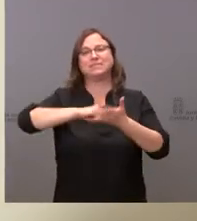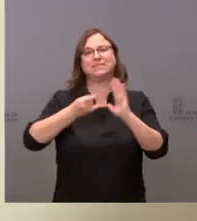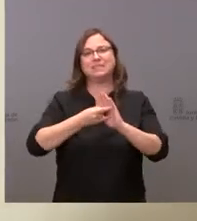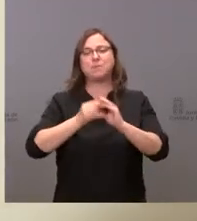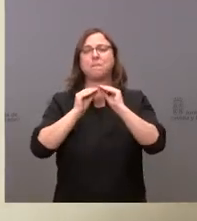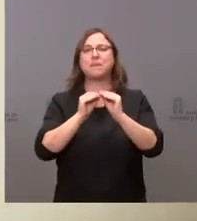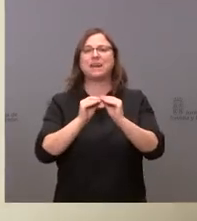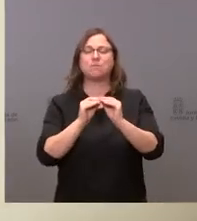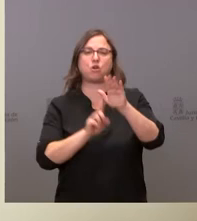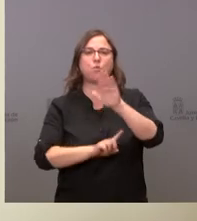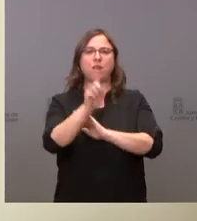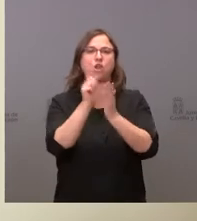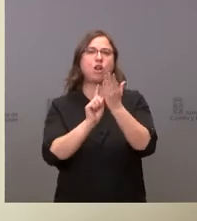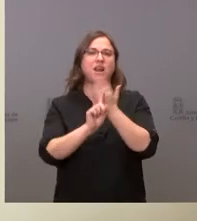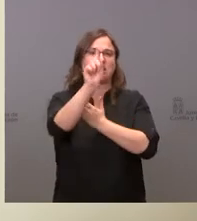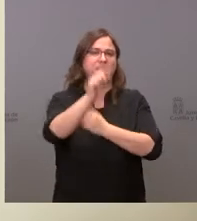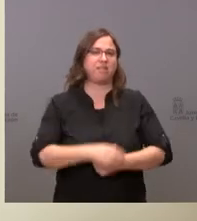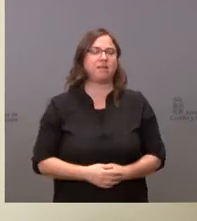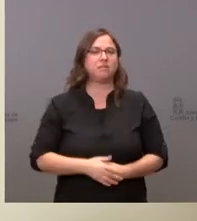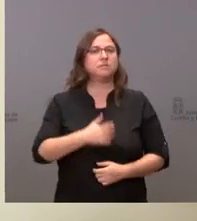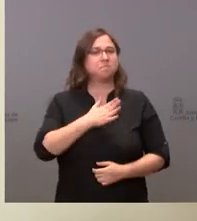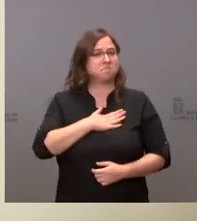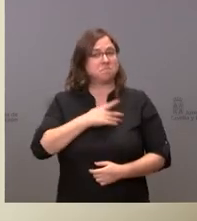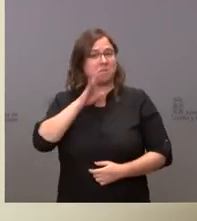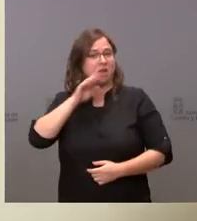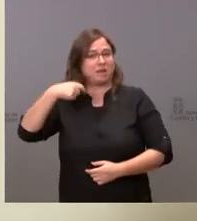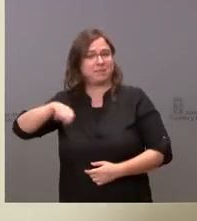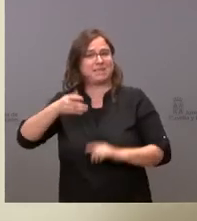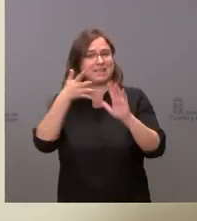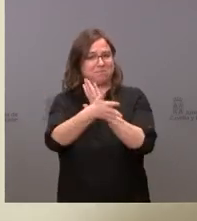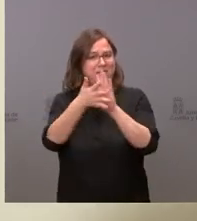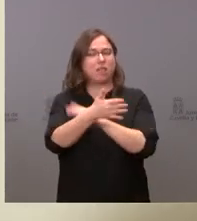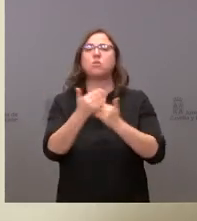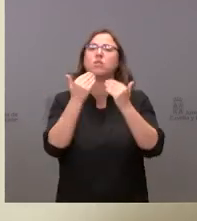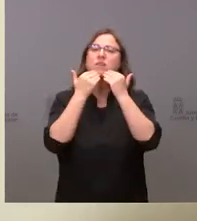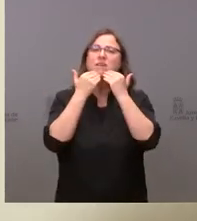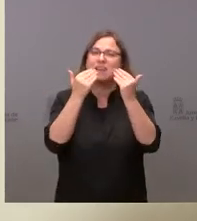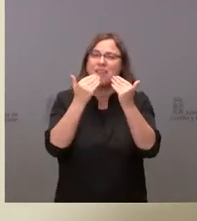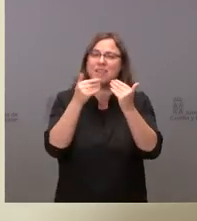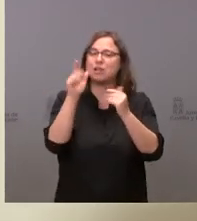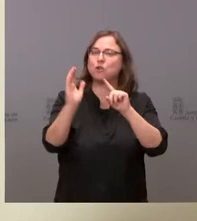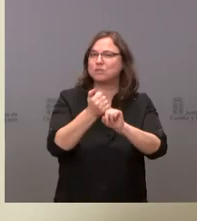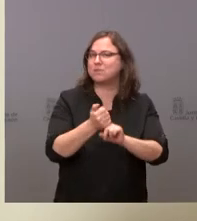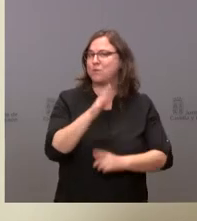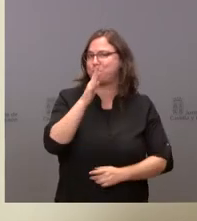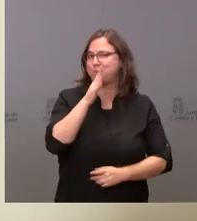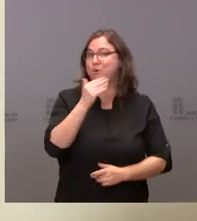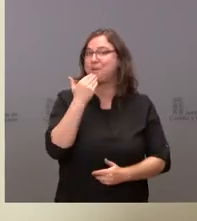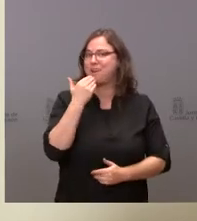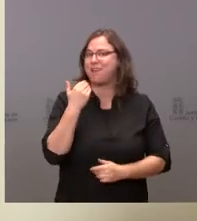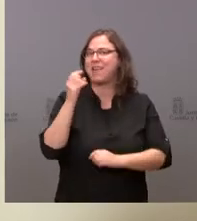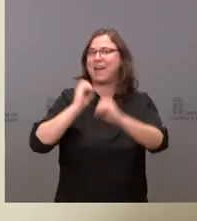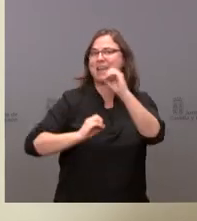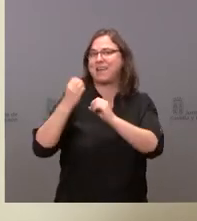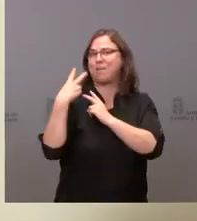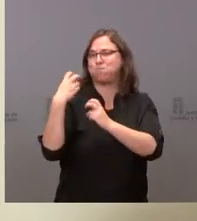resiliencia. Ya lo ha dicho el presidente, esto es posible gracias a una fiscalidad acertada. Hemos